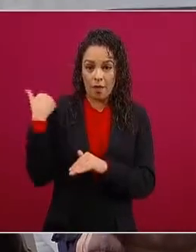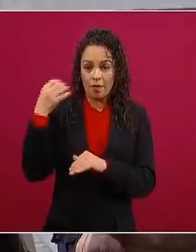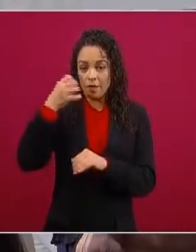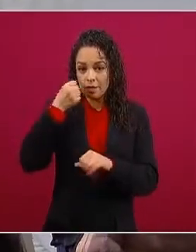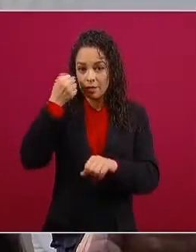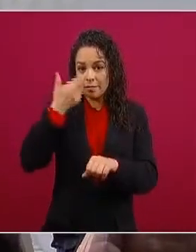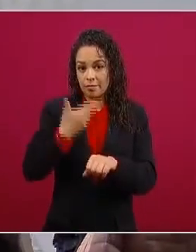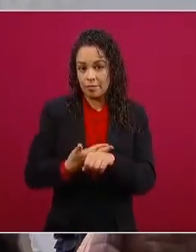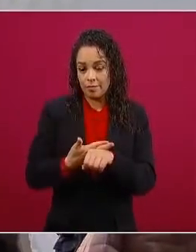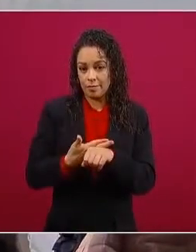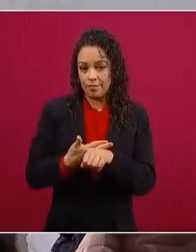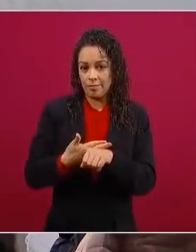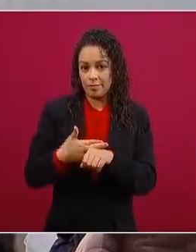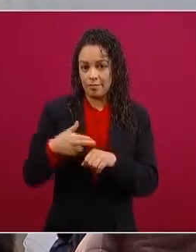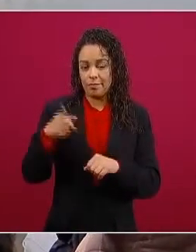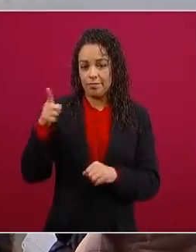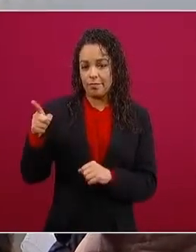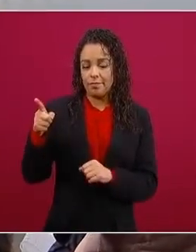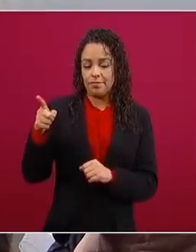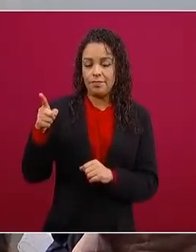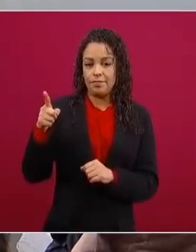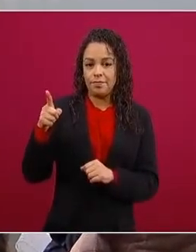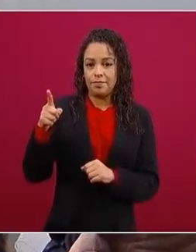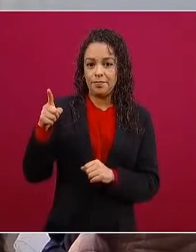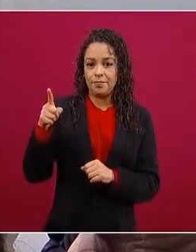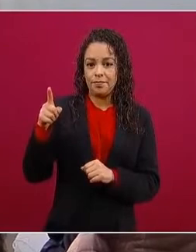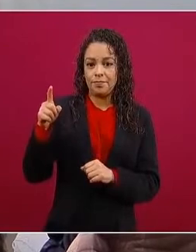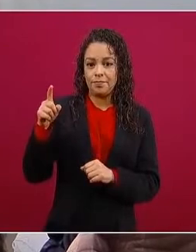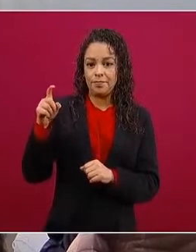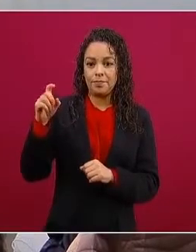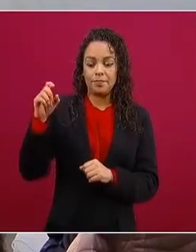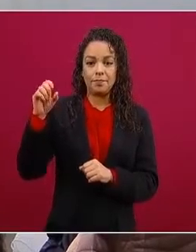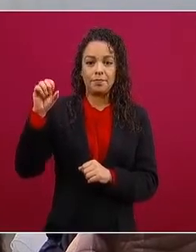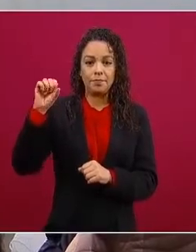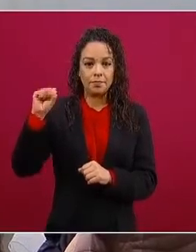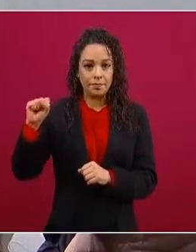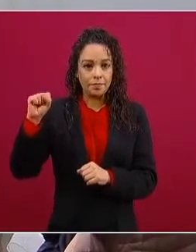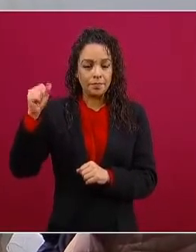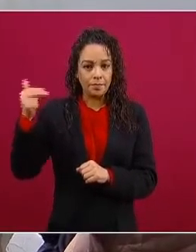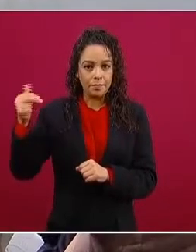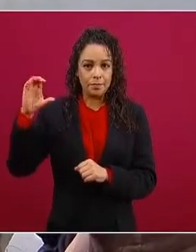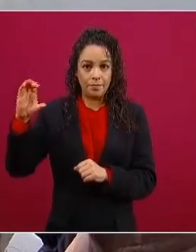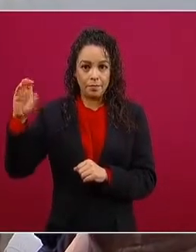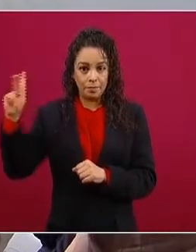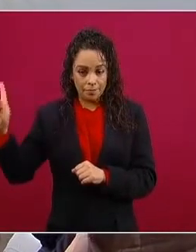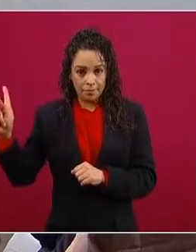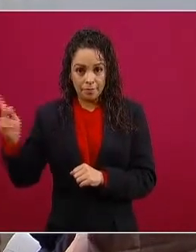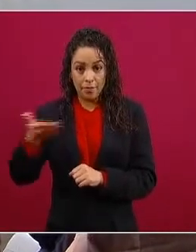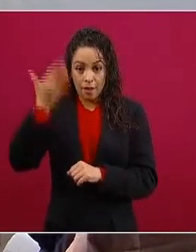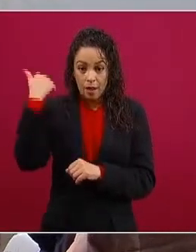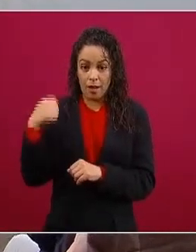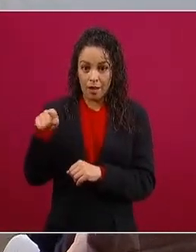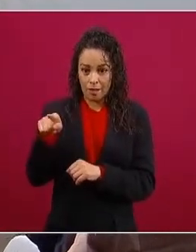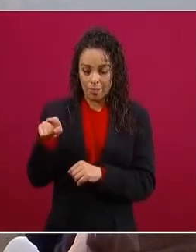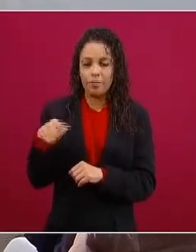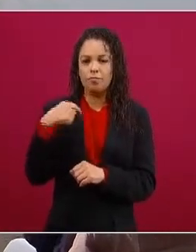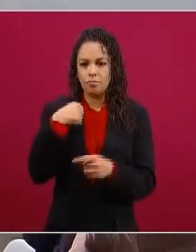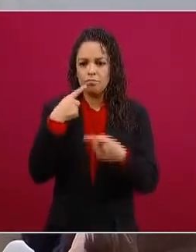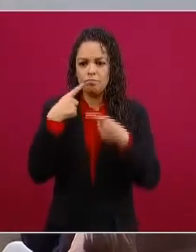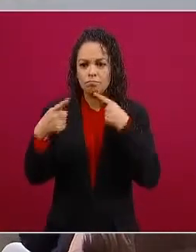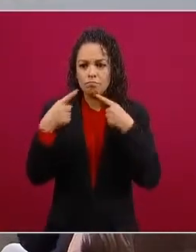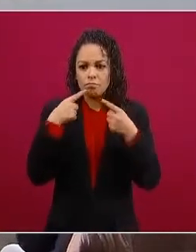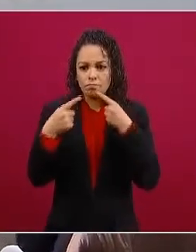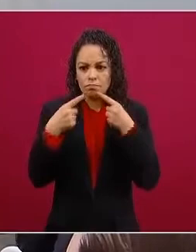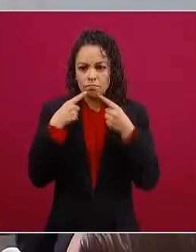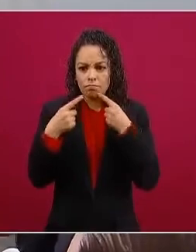porque cuando teníamos que presentar el plan de desarrollo con Carlos el